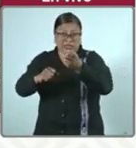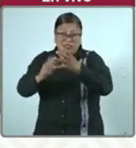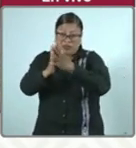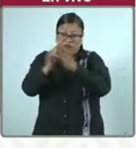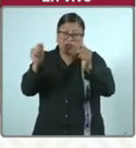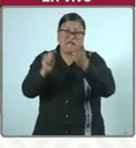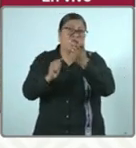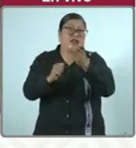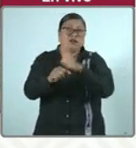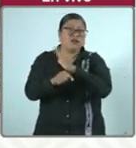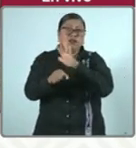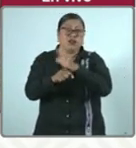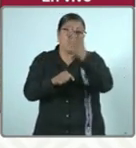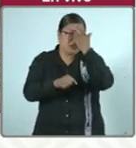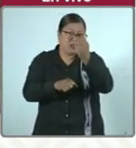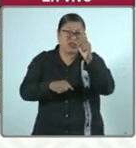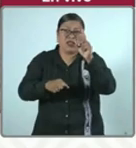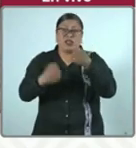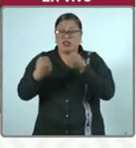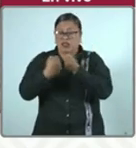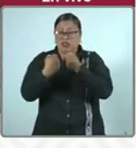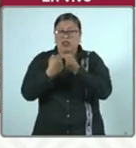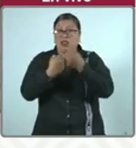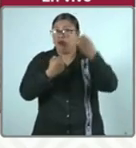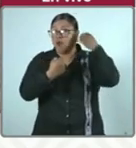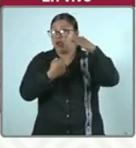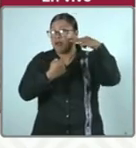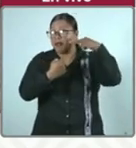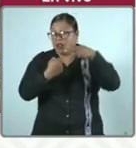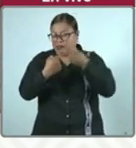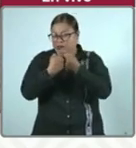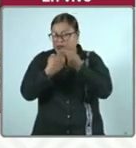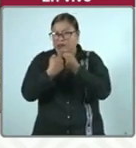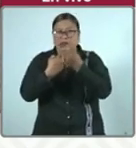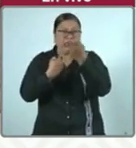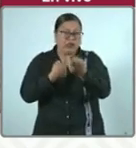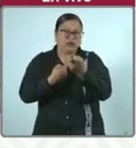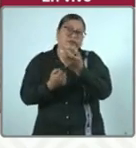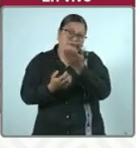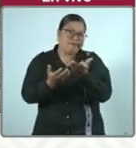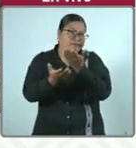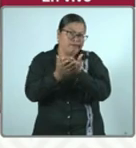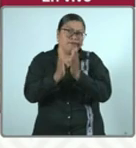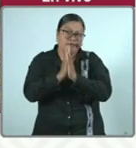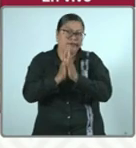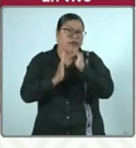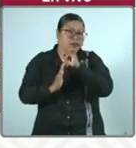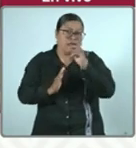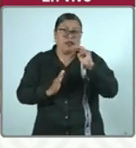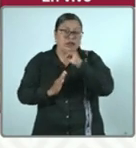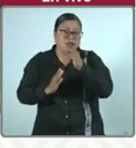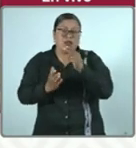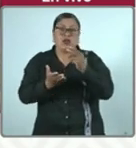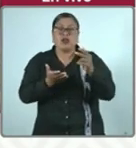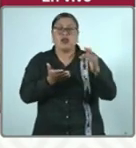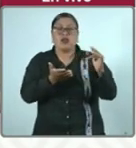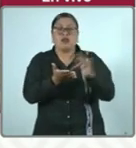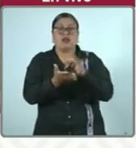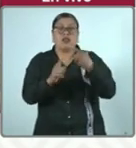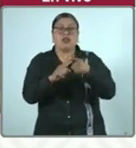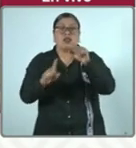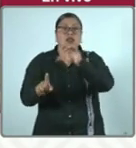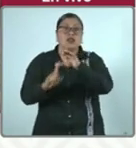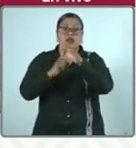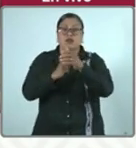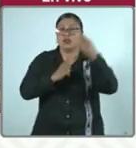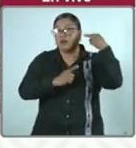ocurre justamente entre los límites de Oaxaca y Veracruz y por eso se solicita específicamente la colaboración de la Comisión